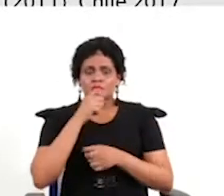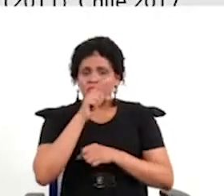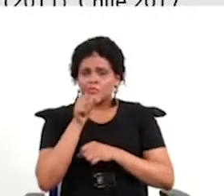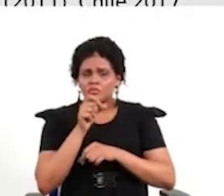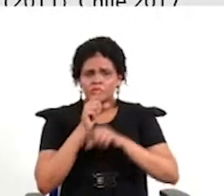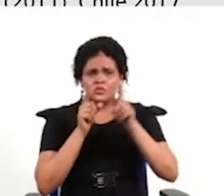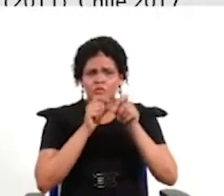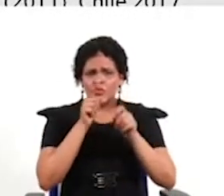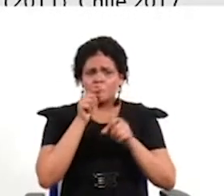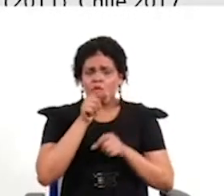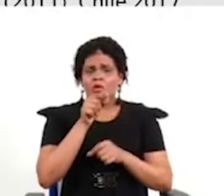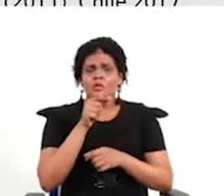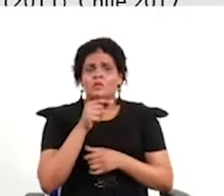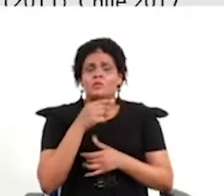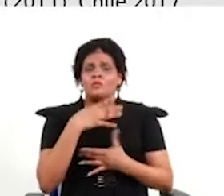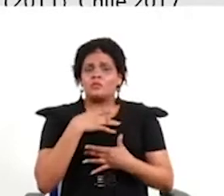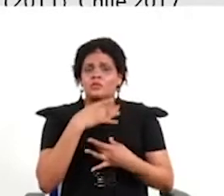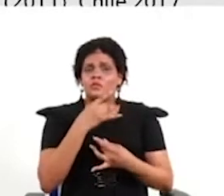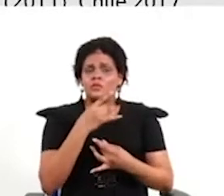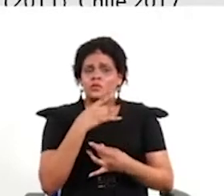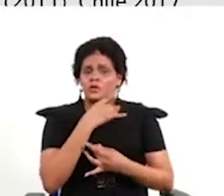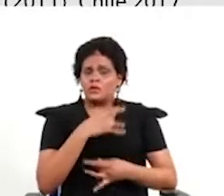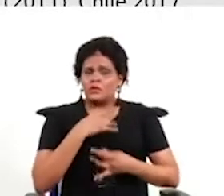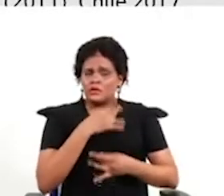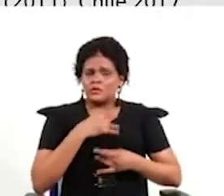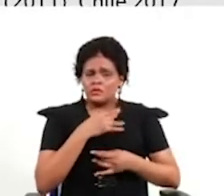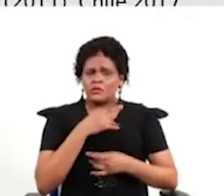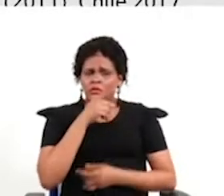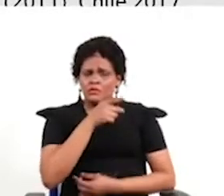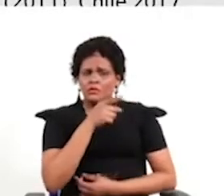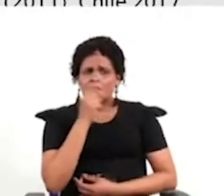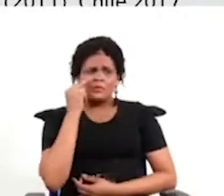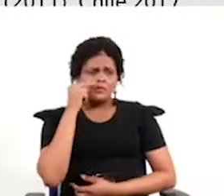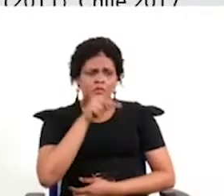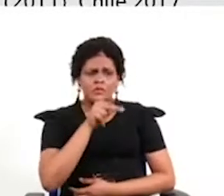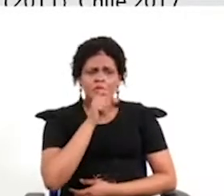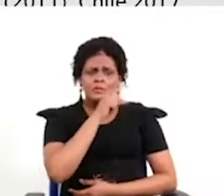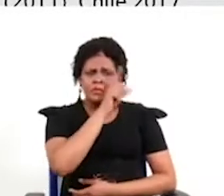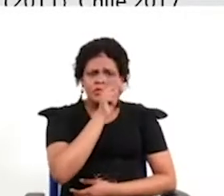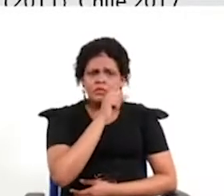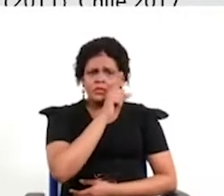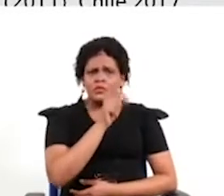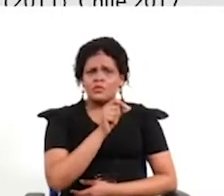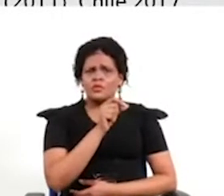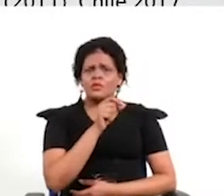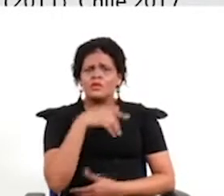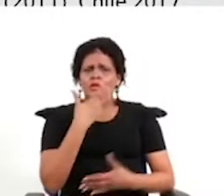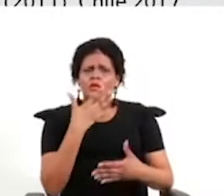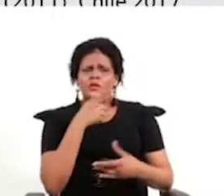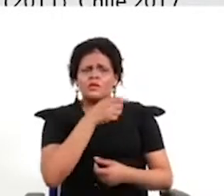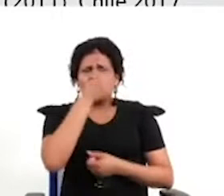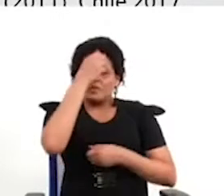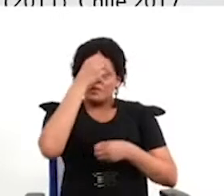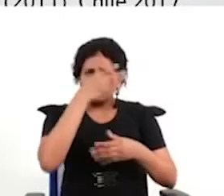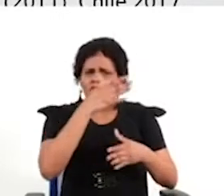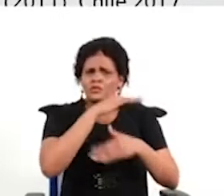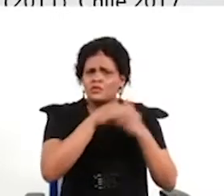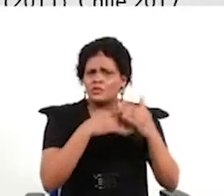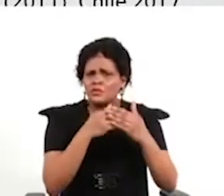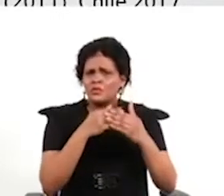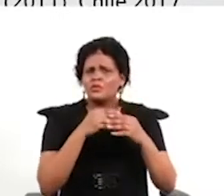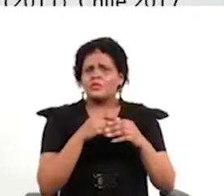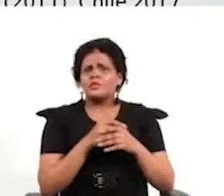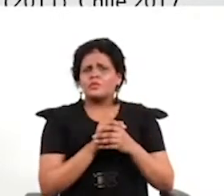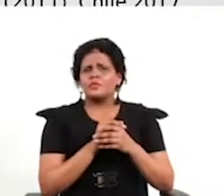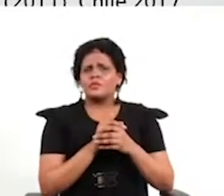interesante para considerar, había la posibilidad de elaborar peticiones que la Asamblea Constituyente, en este caso